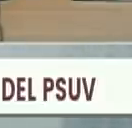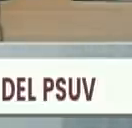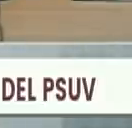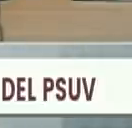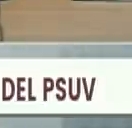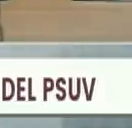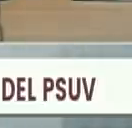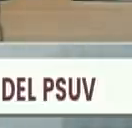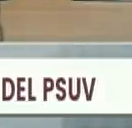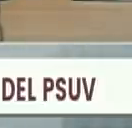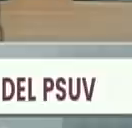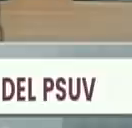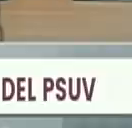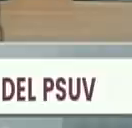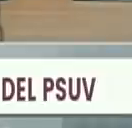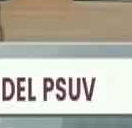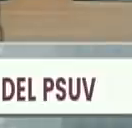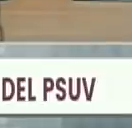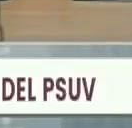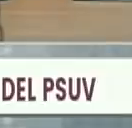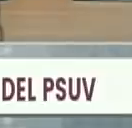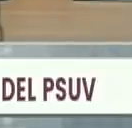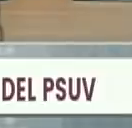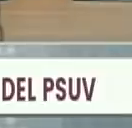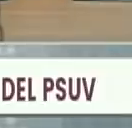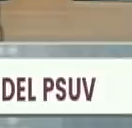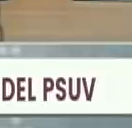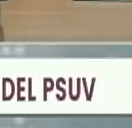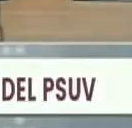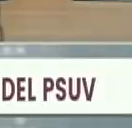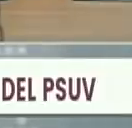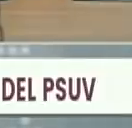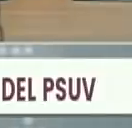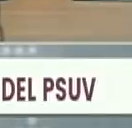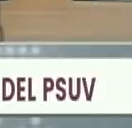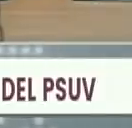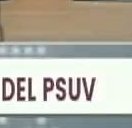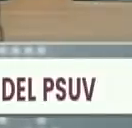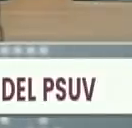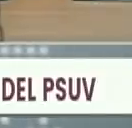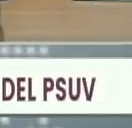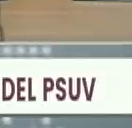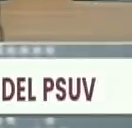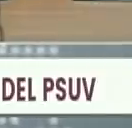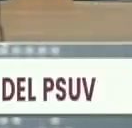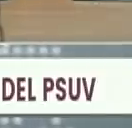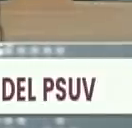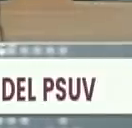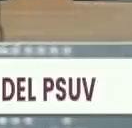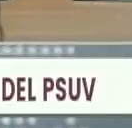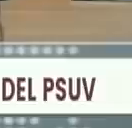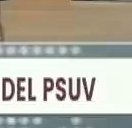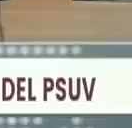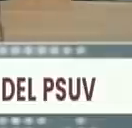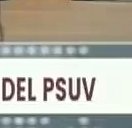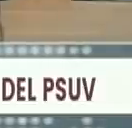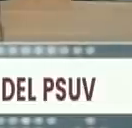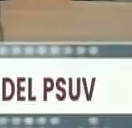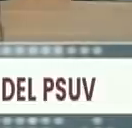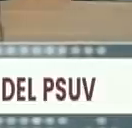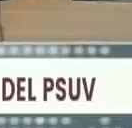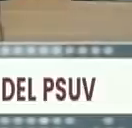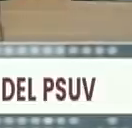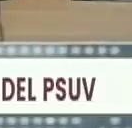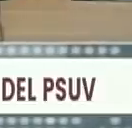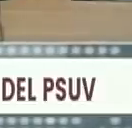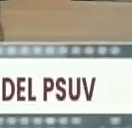así lo creo, así lo creo, siempre nosotros tenemos, miren, la vida nuestra, el pensamiento político, el accionar,